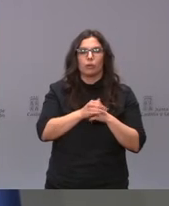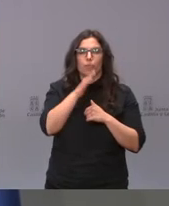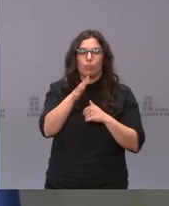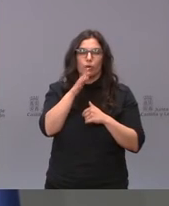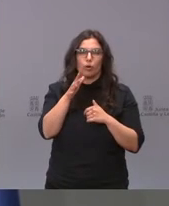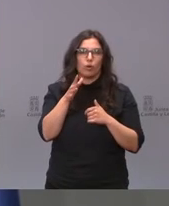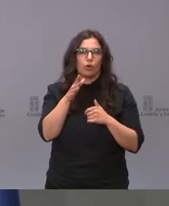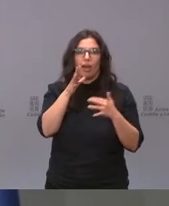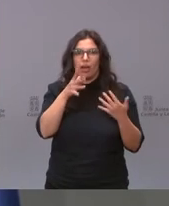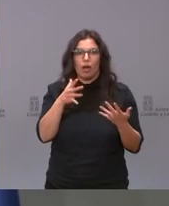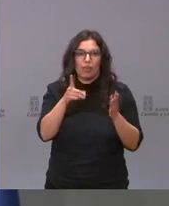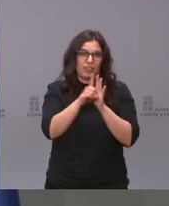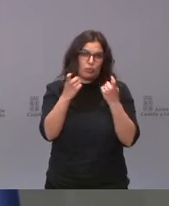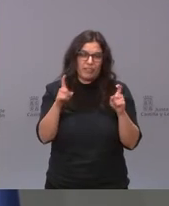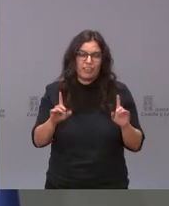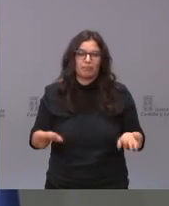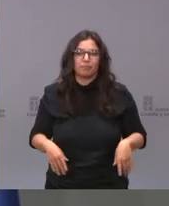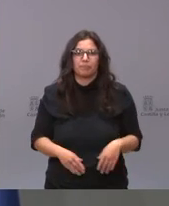de dicho decreto